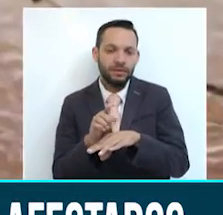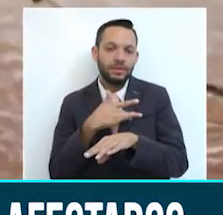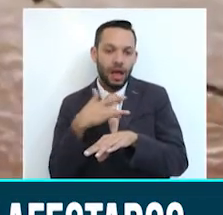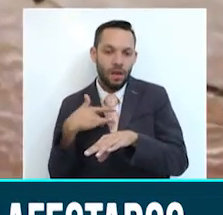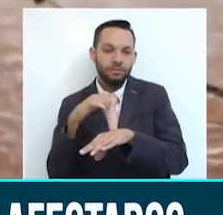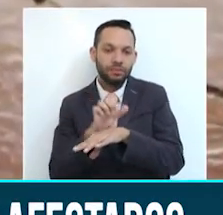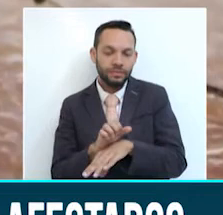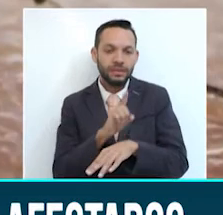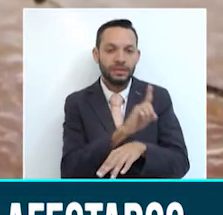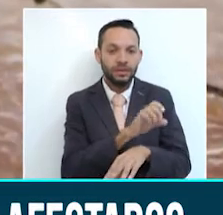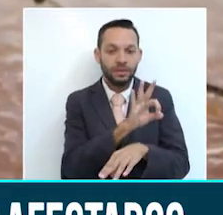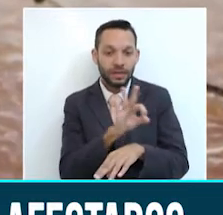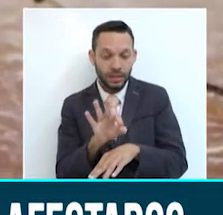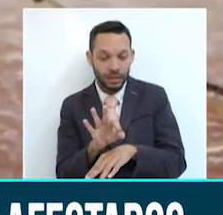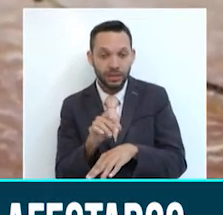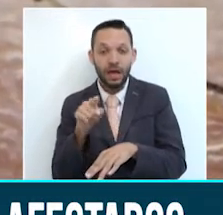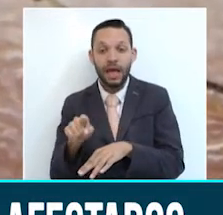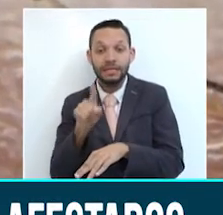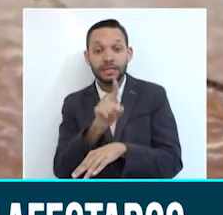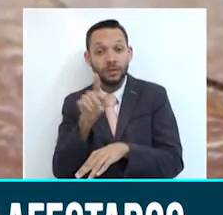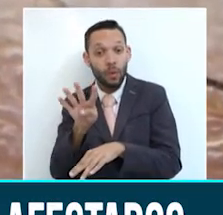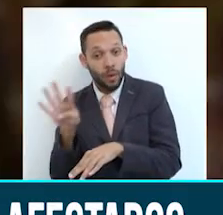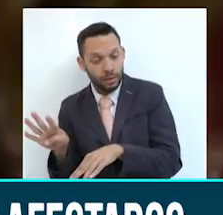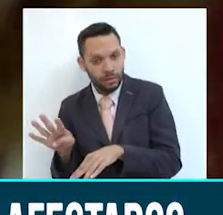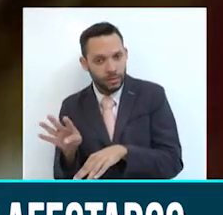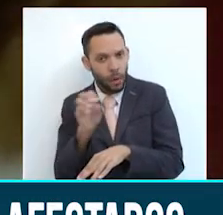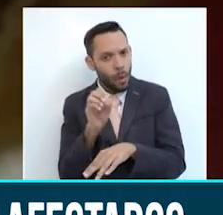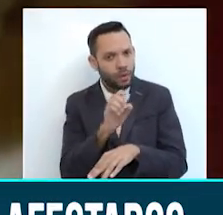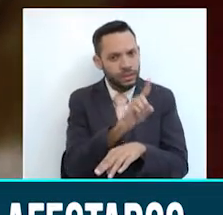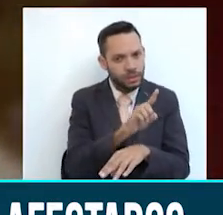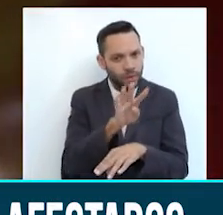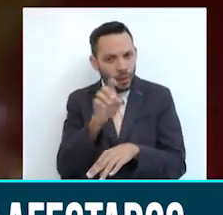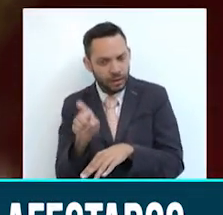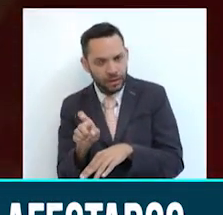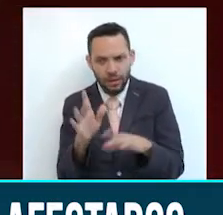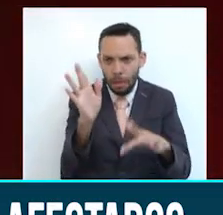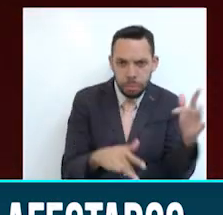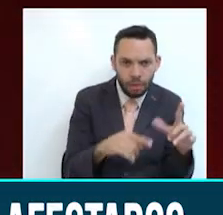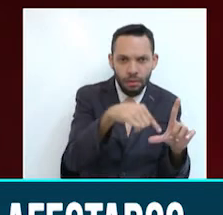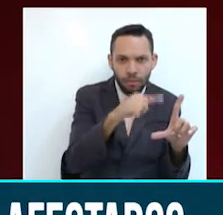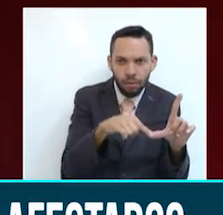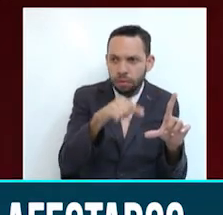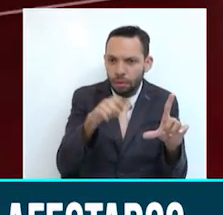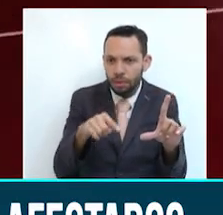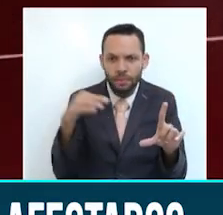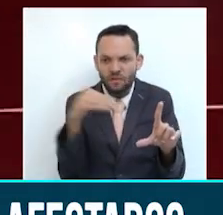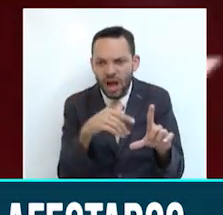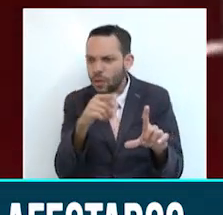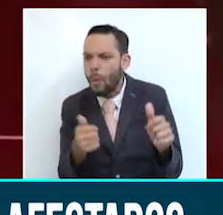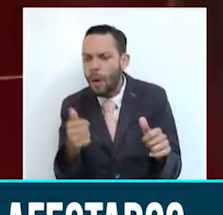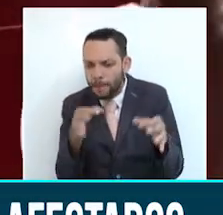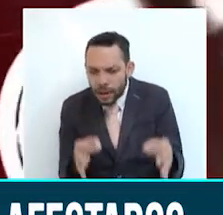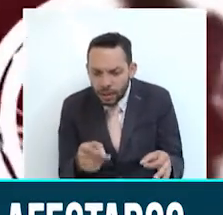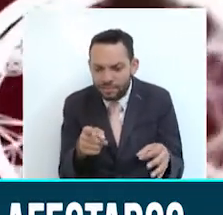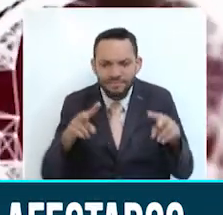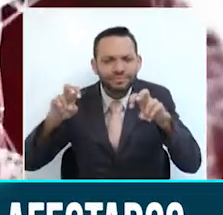casos y la Dirección Territorial que habla de más de 196 contagios de dengue, que de igual manera genera una emergencia sanitaria.